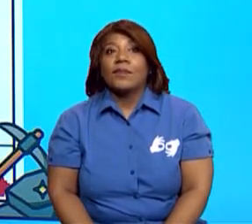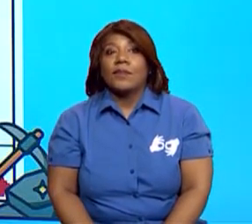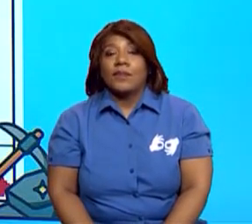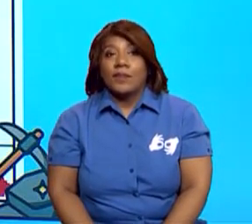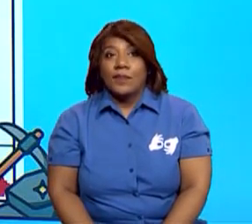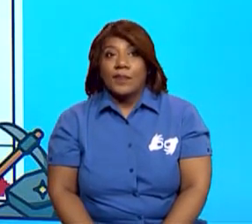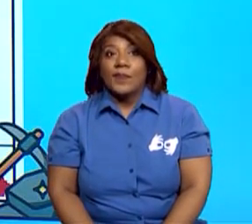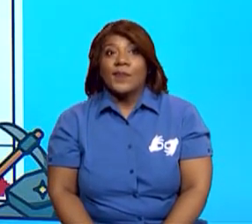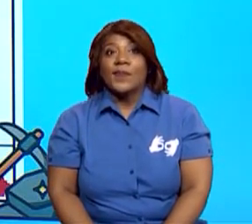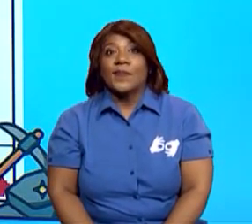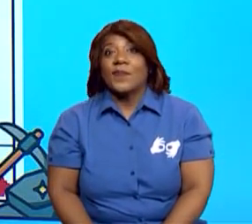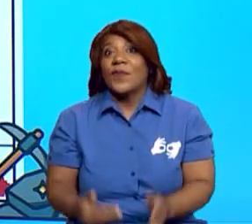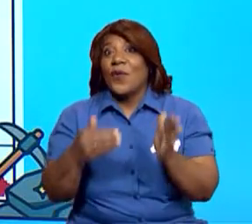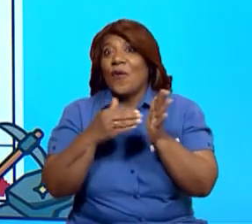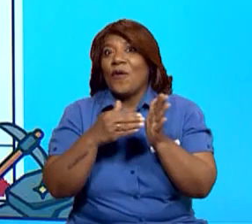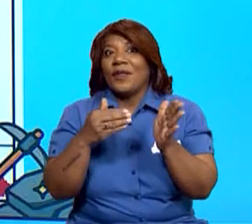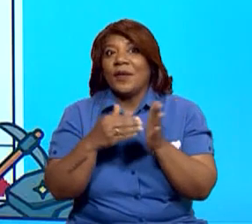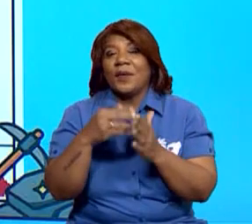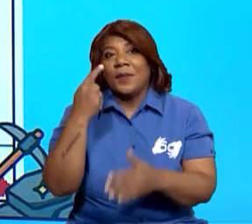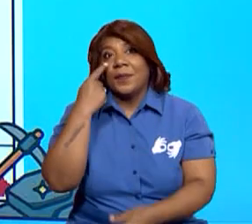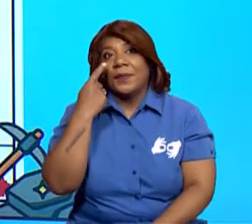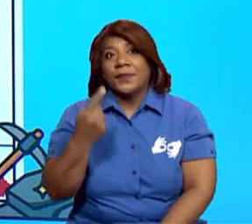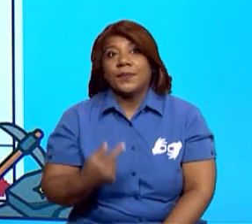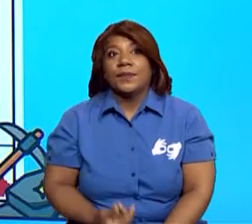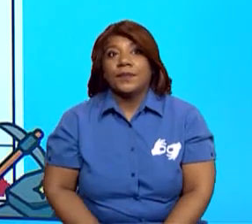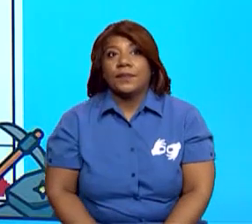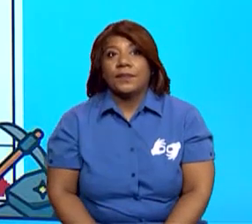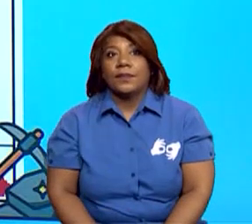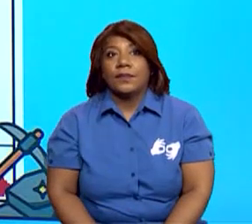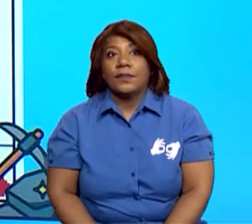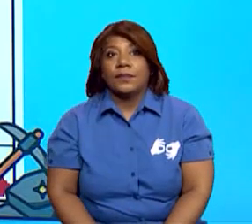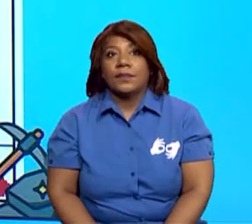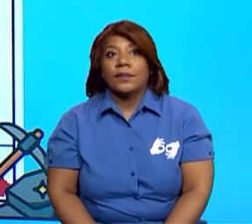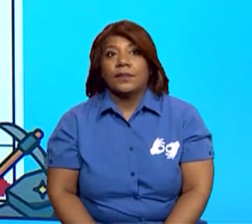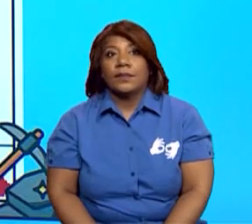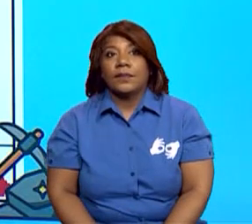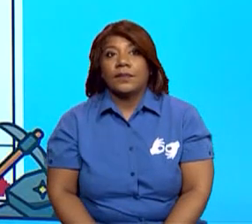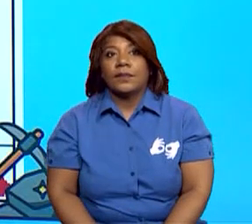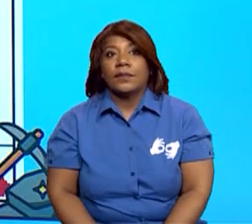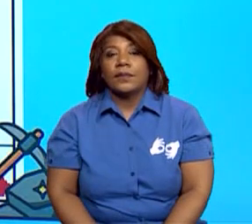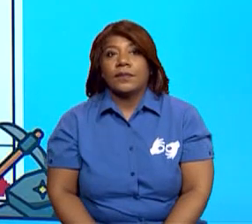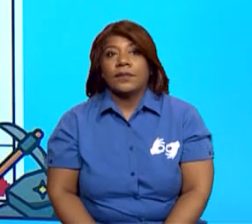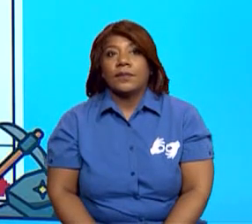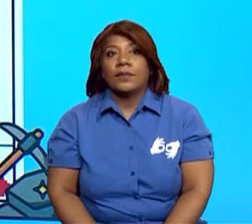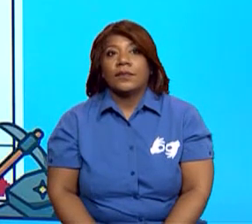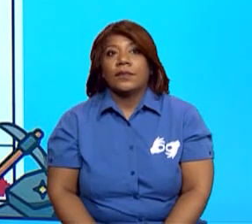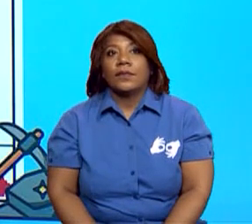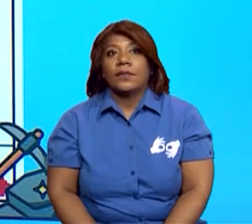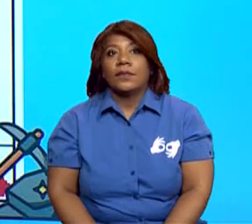iniciar nuevamente. Vamos a ver por acá. Vamos a ir hacia arriba.